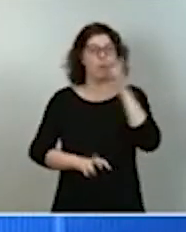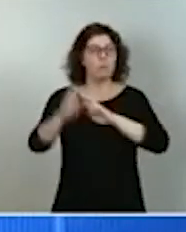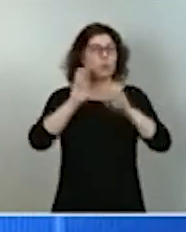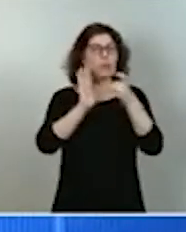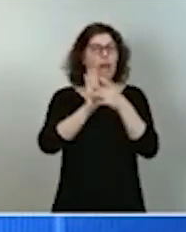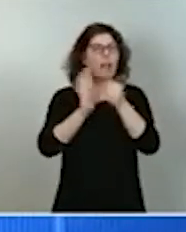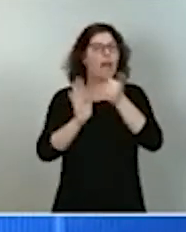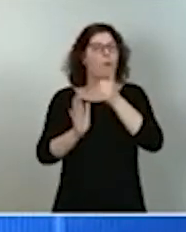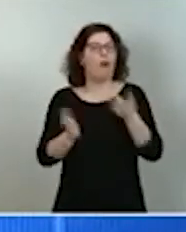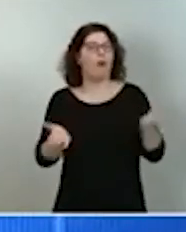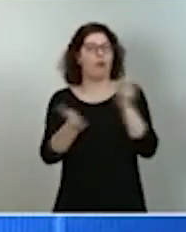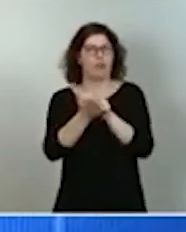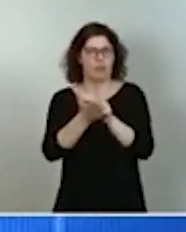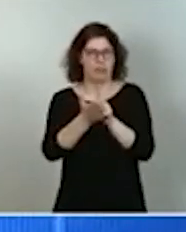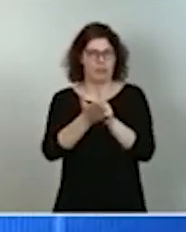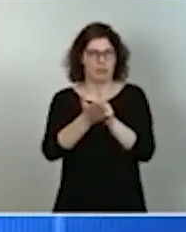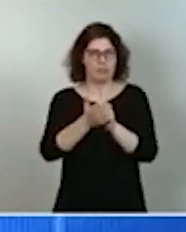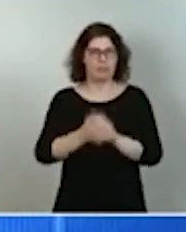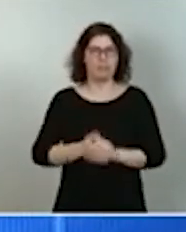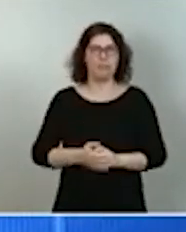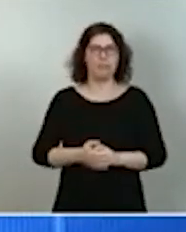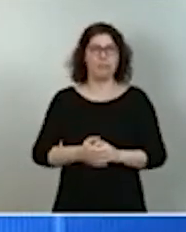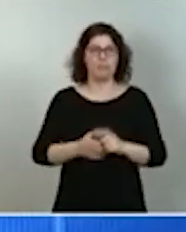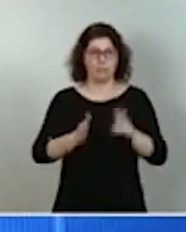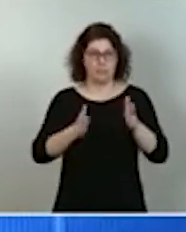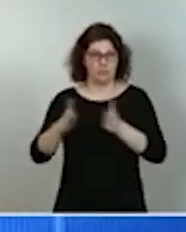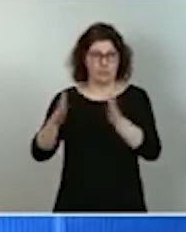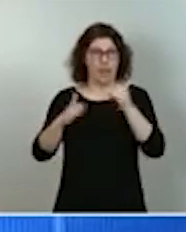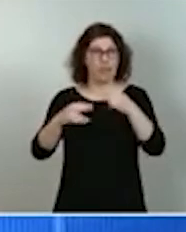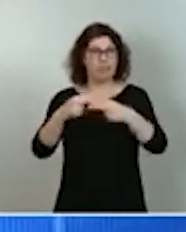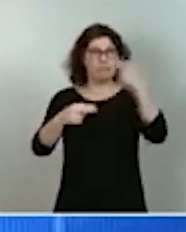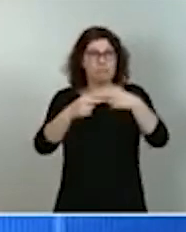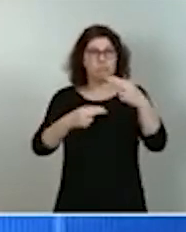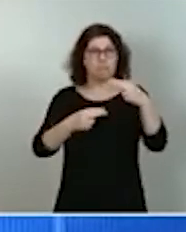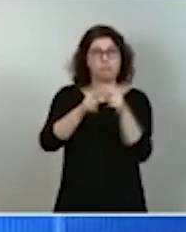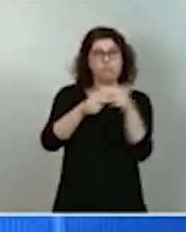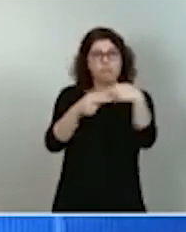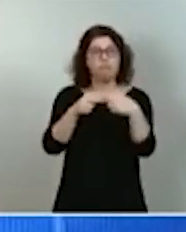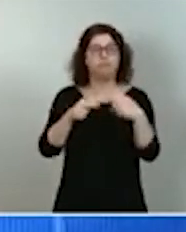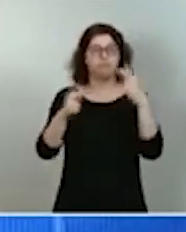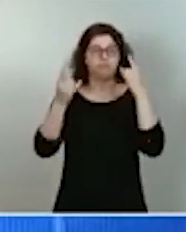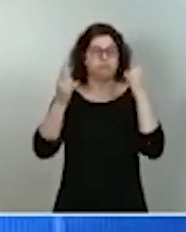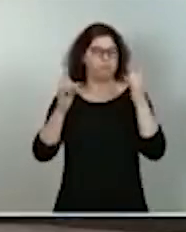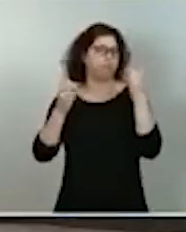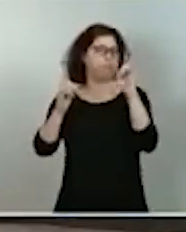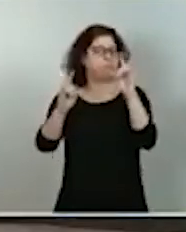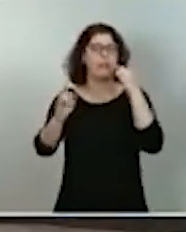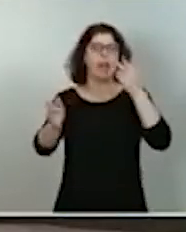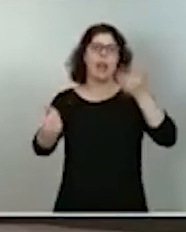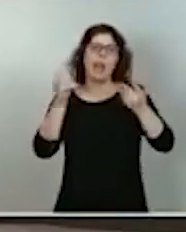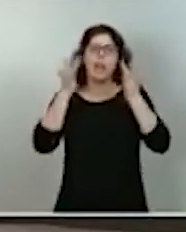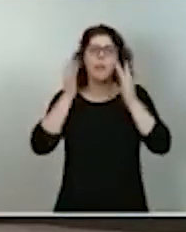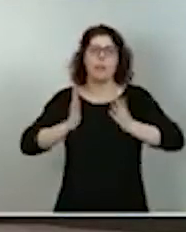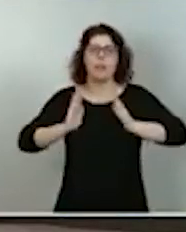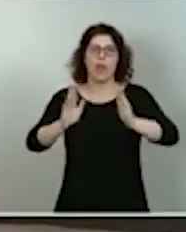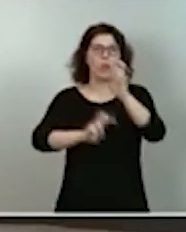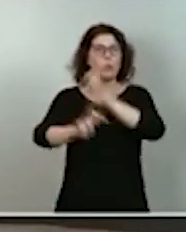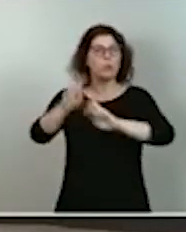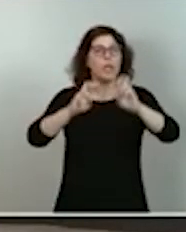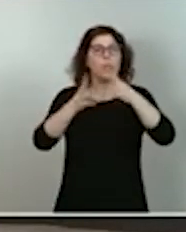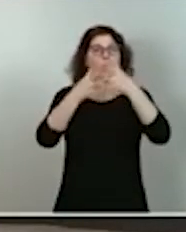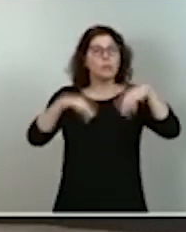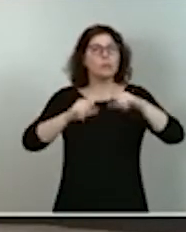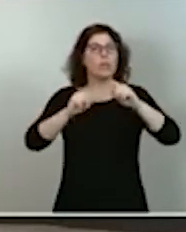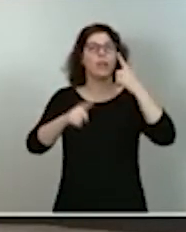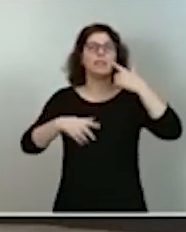liberando los cauces de obstáculos y mejorando la vegetación de ribera, invirtiendo en infraestructuras que garanticen la seguridad y la garantía de